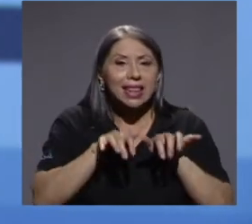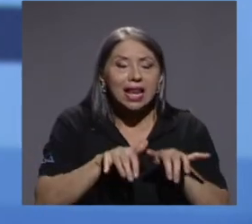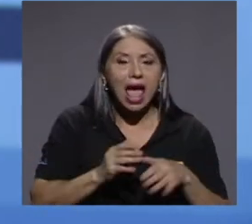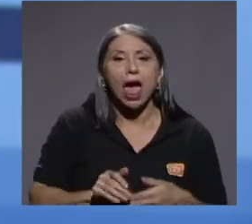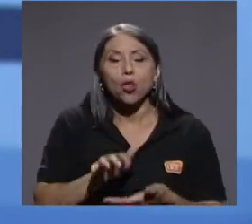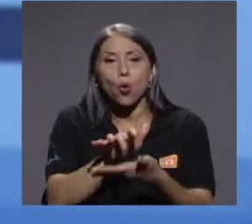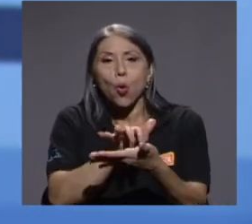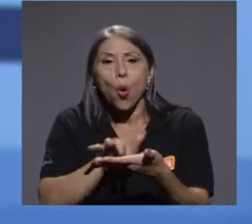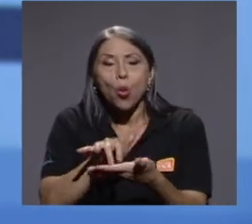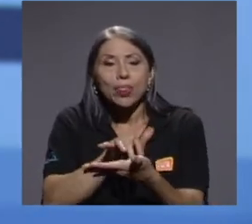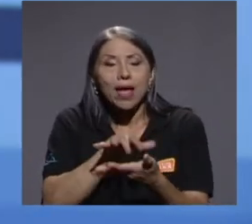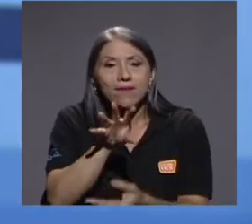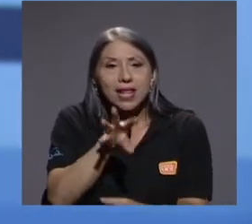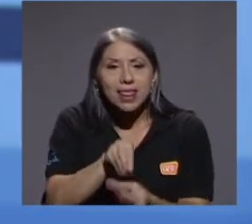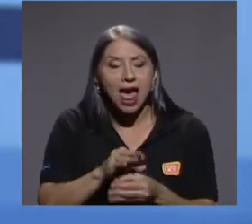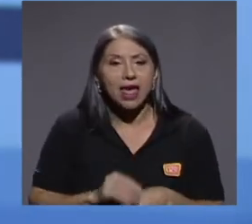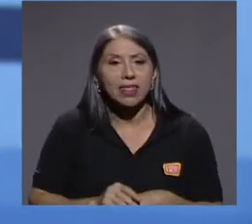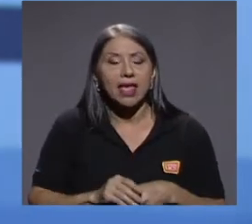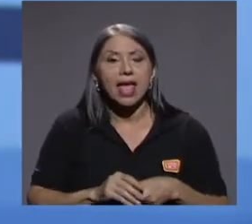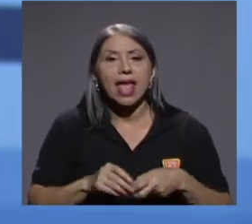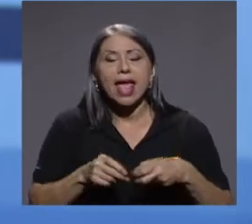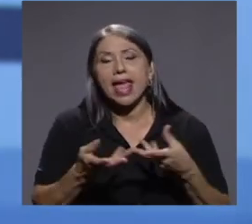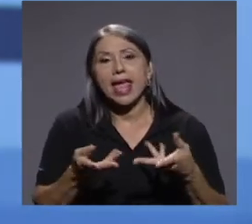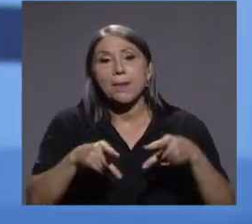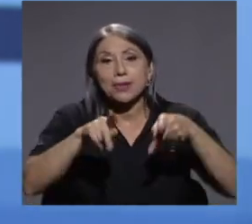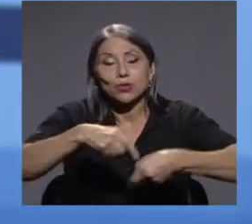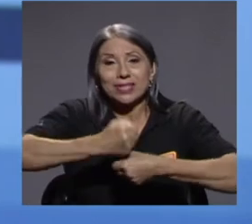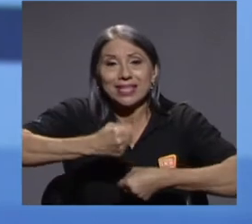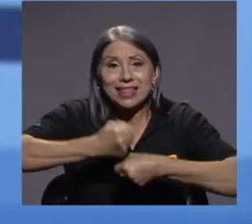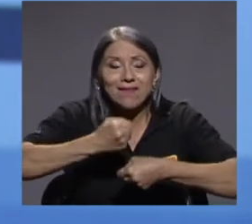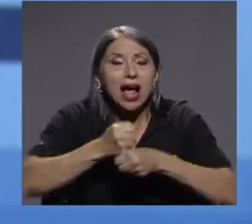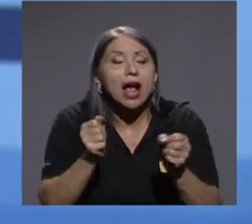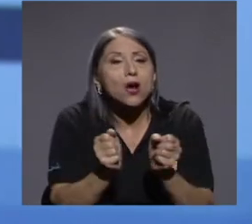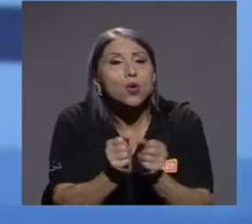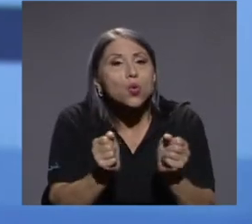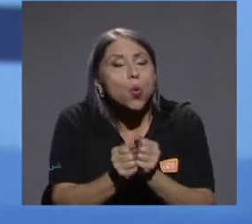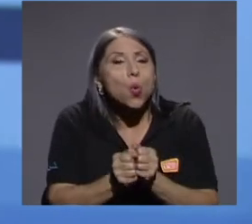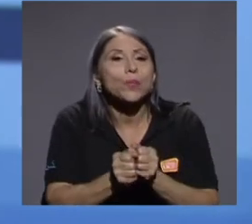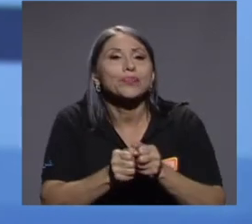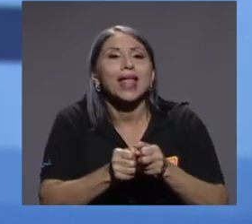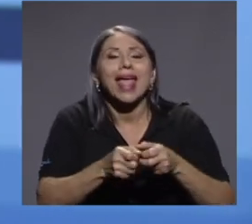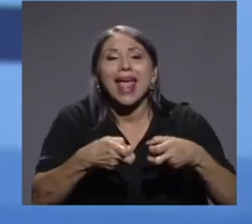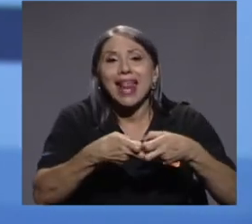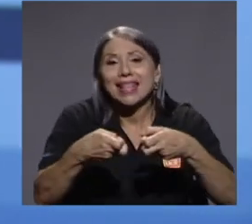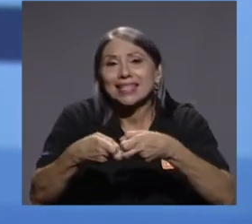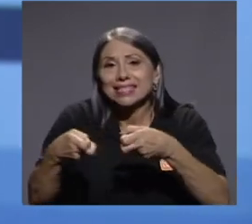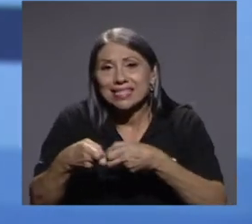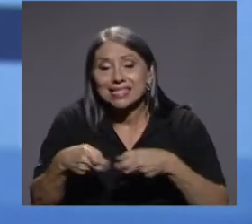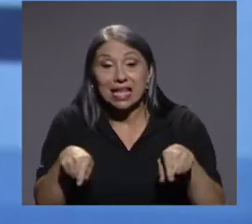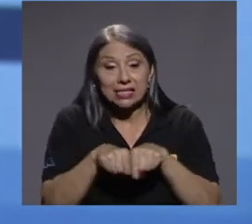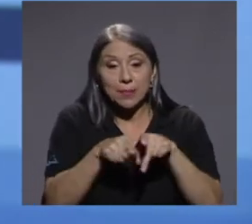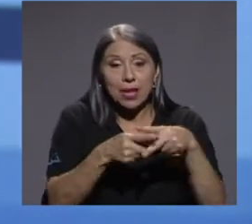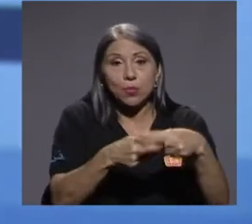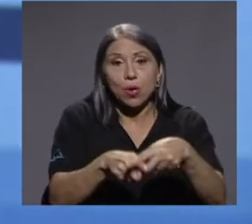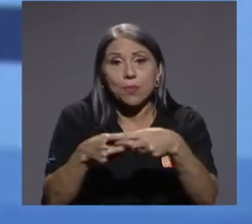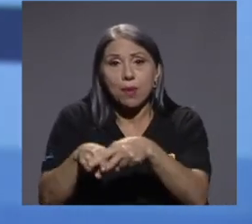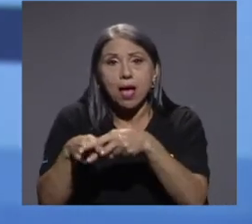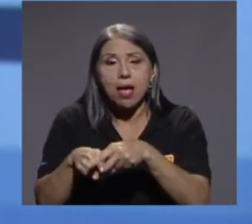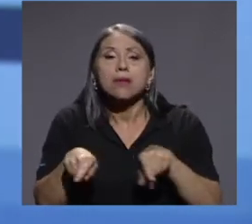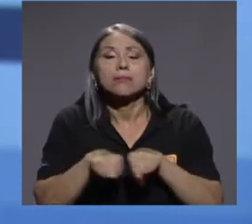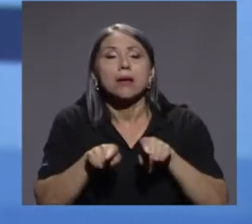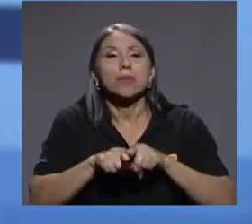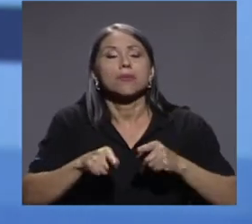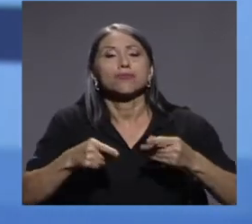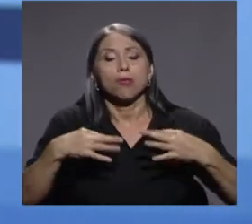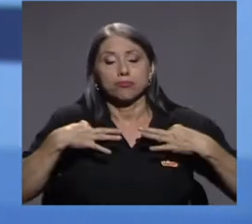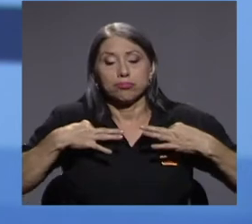contabilidad, electricistas, mecánica automotriz y desastrería. Vean que la mayoría